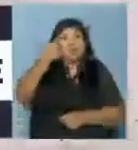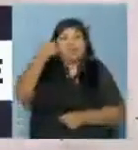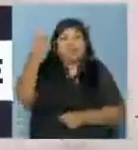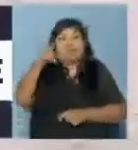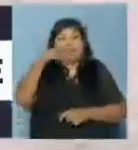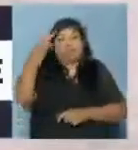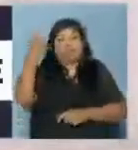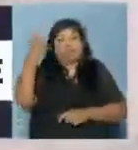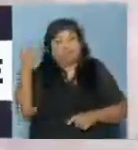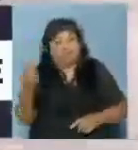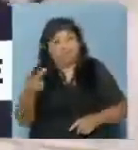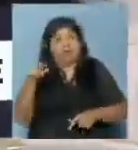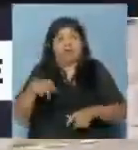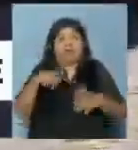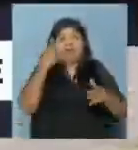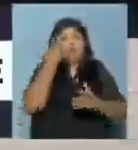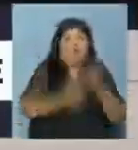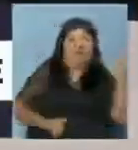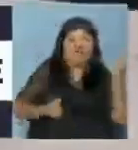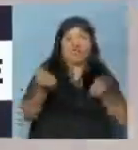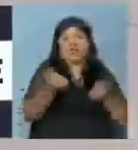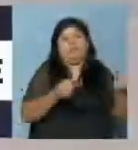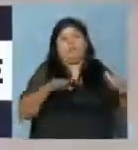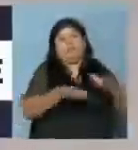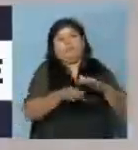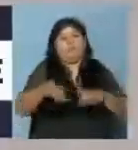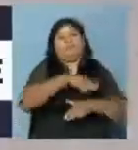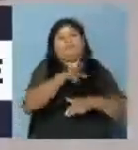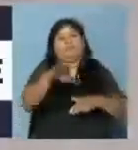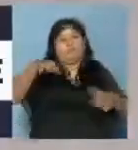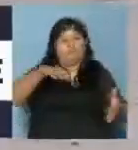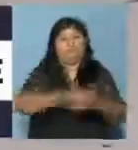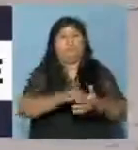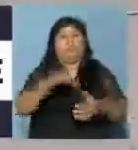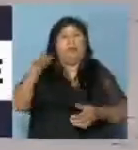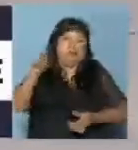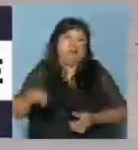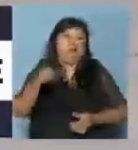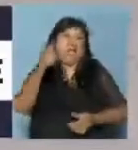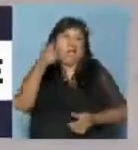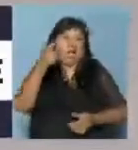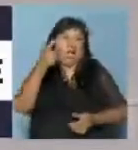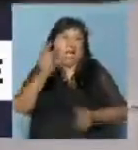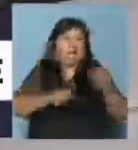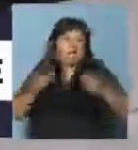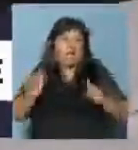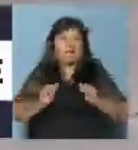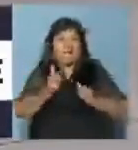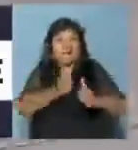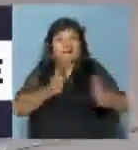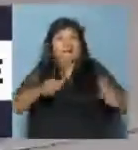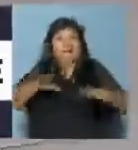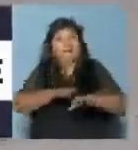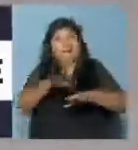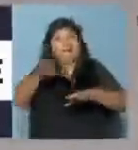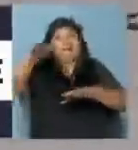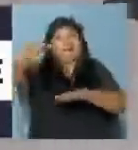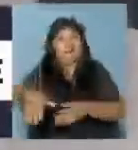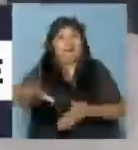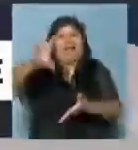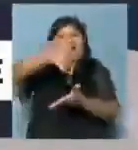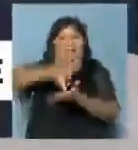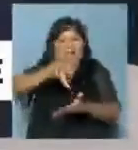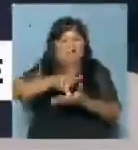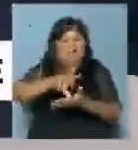de la unidad y con los pasajeros encima fue a parar a este espacio verde de la plazoleta de los